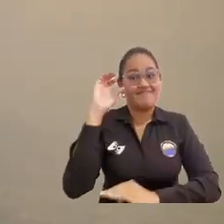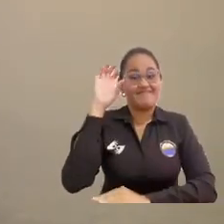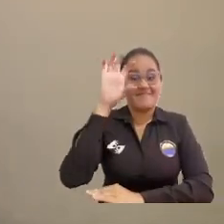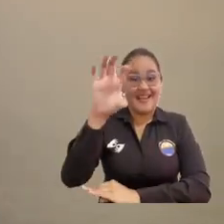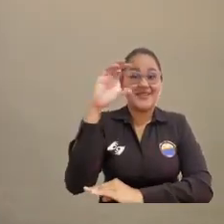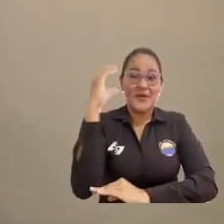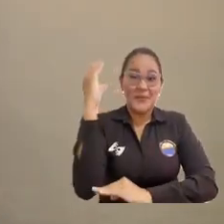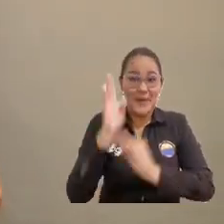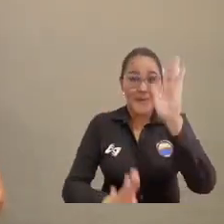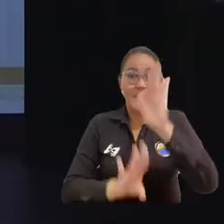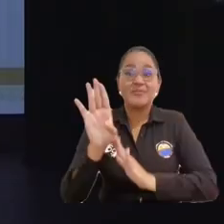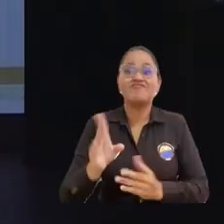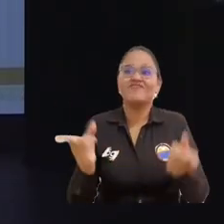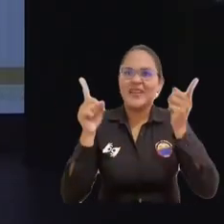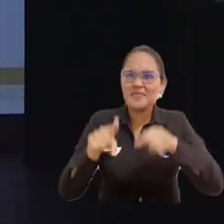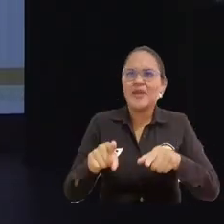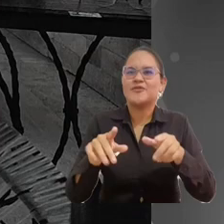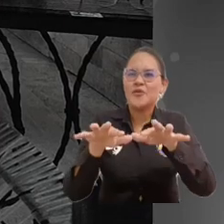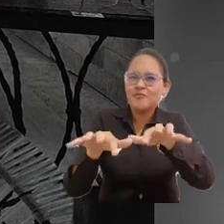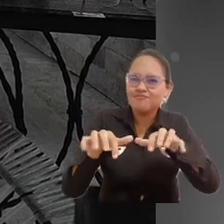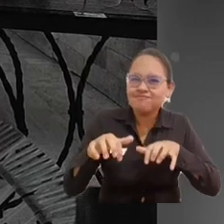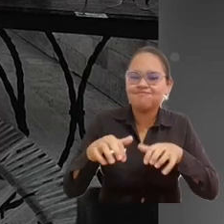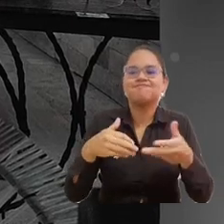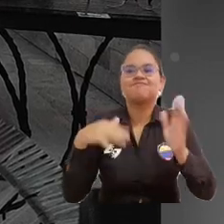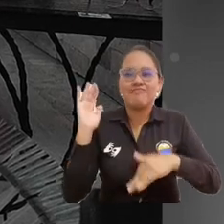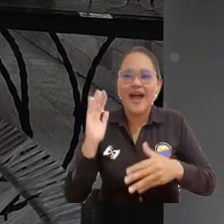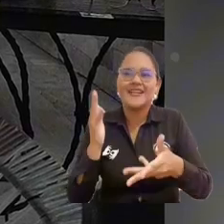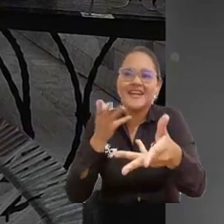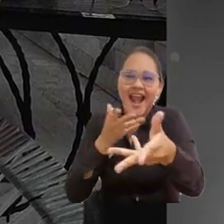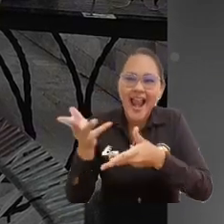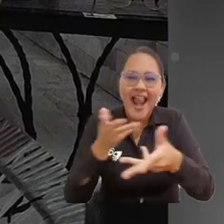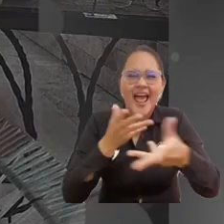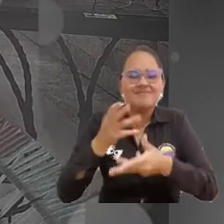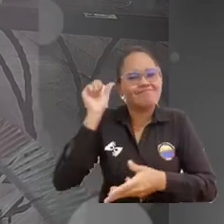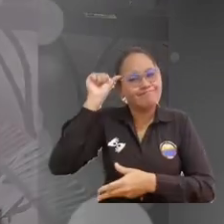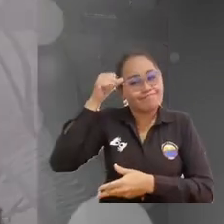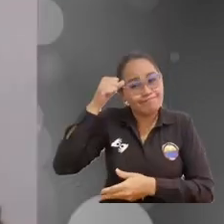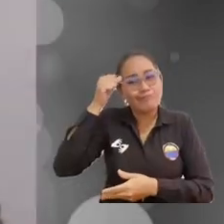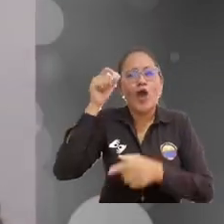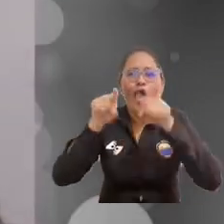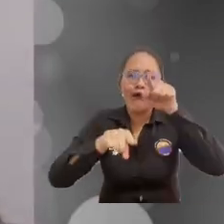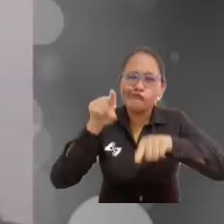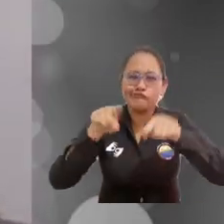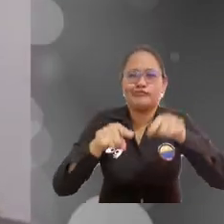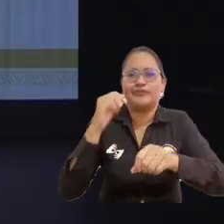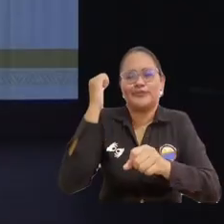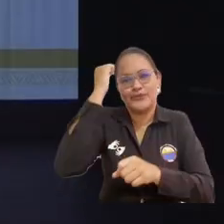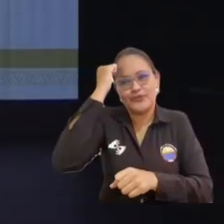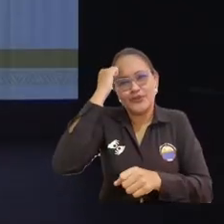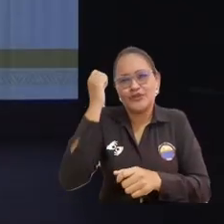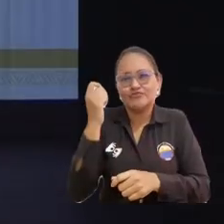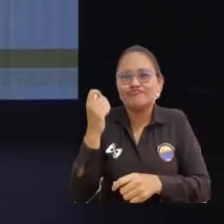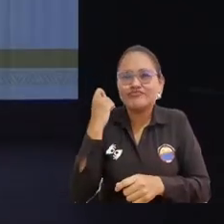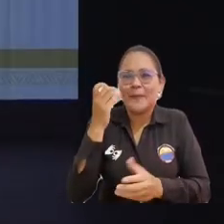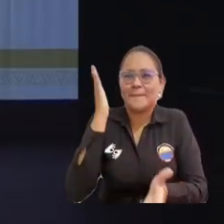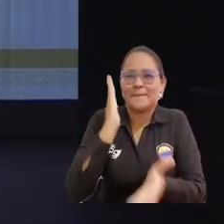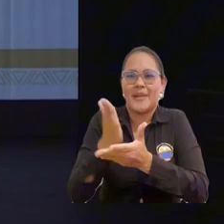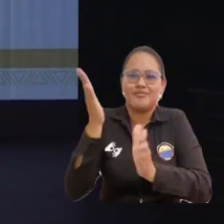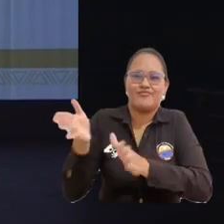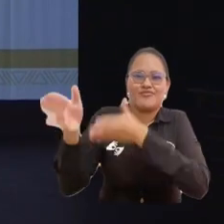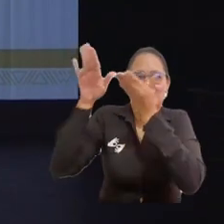y de nuestro país. Durante la gala hubo espacio para recordar con nostalgia a aquellos docentes que en el último año